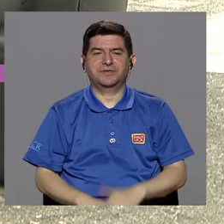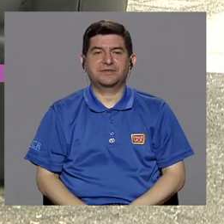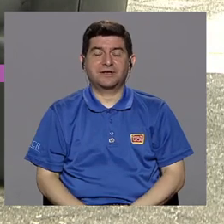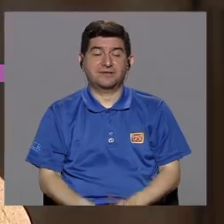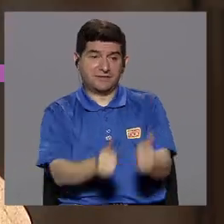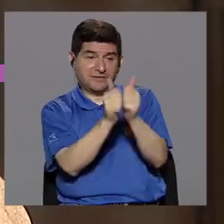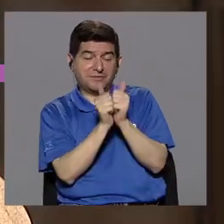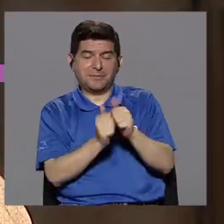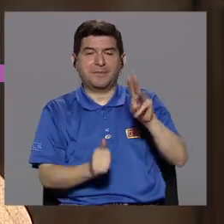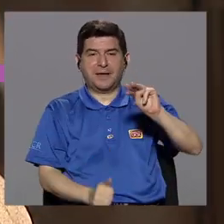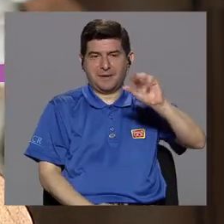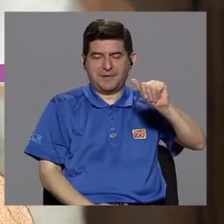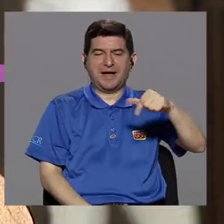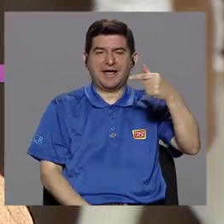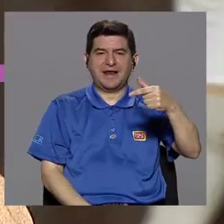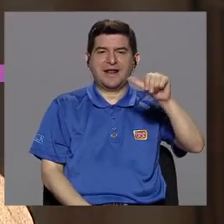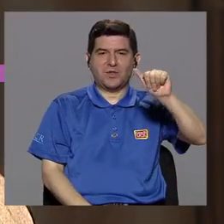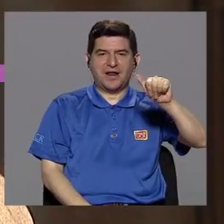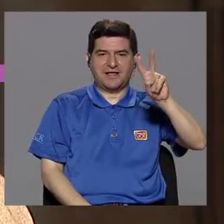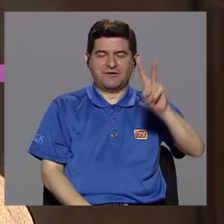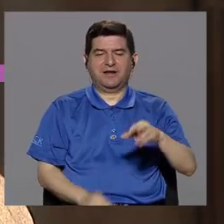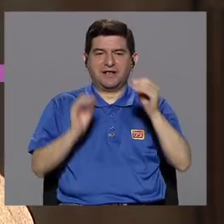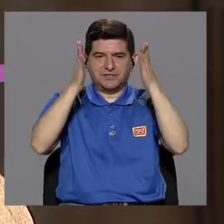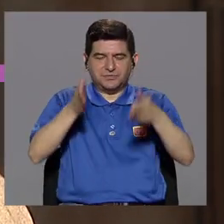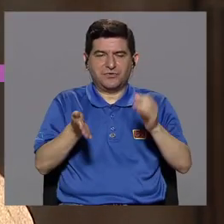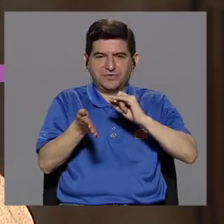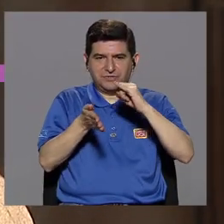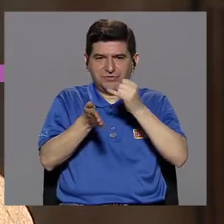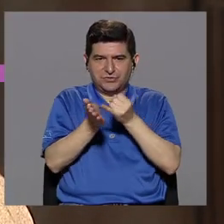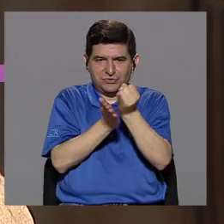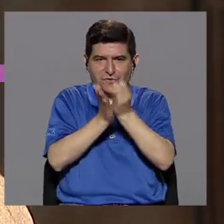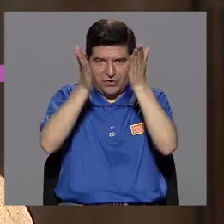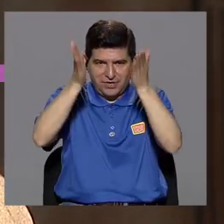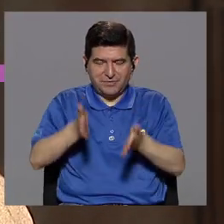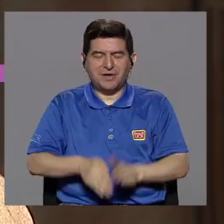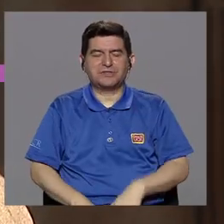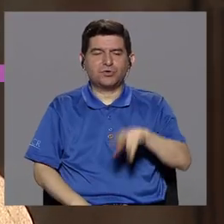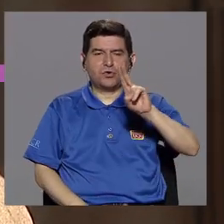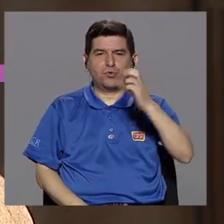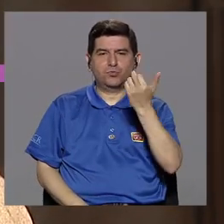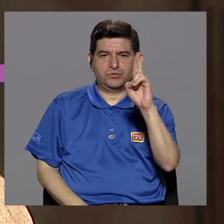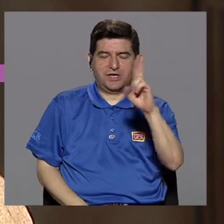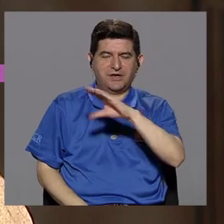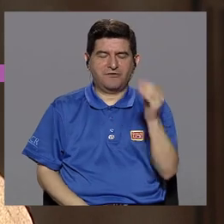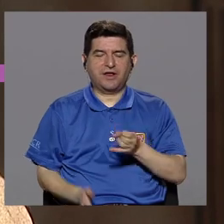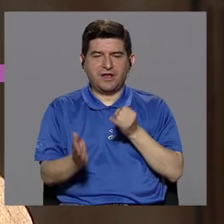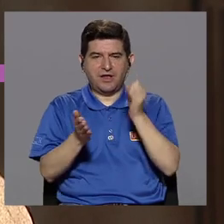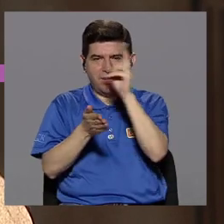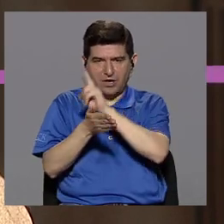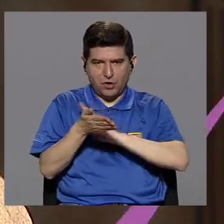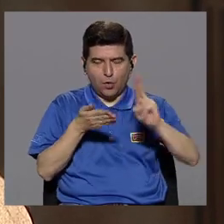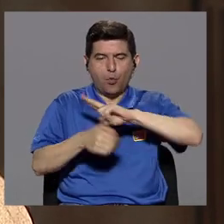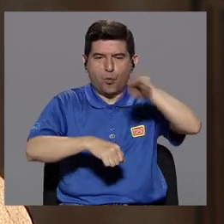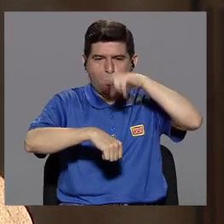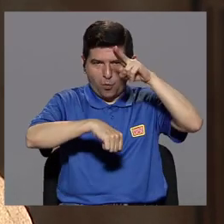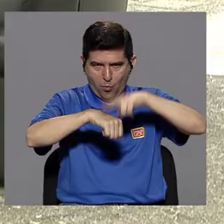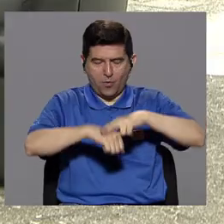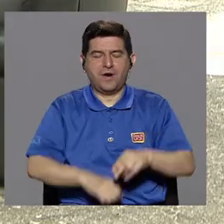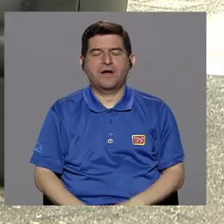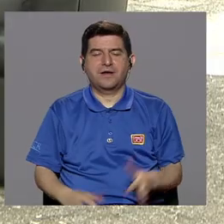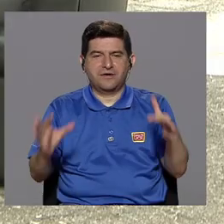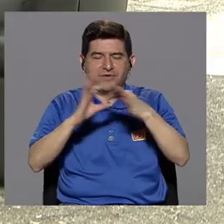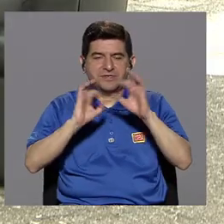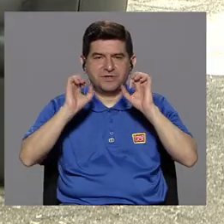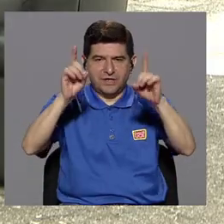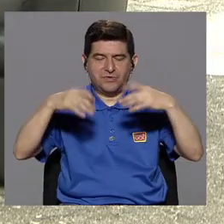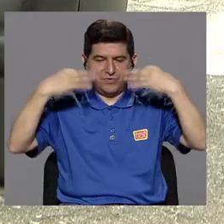acompaña el máster Gerardo Araya Vargas, docente e investigador de la Universidad de Costa Rica y de la Universidad Nacional en Educación Física del